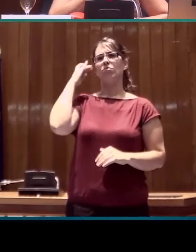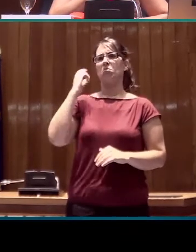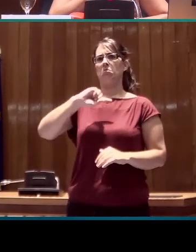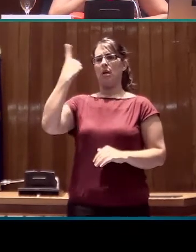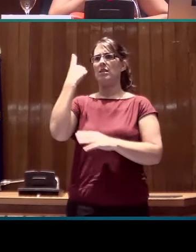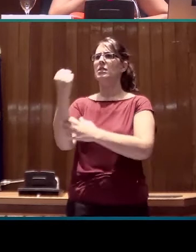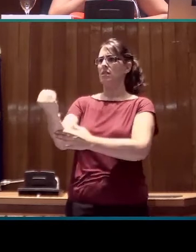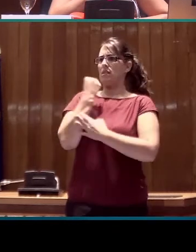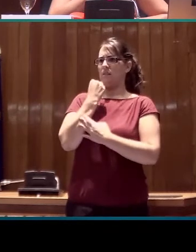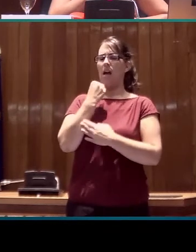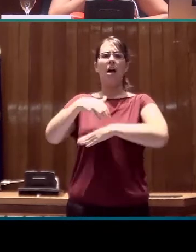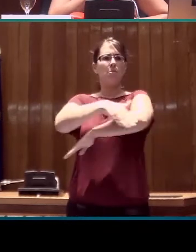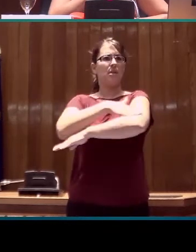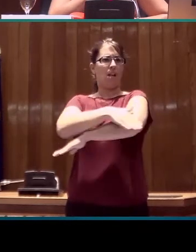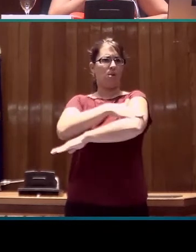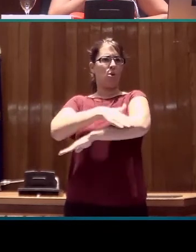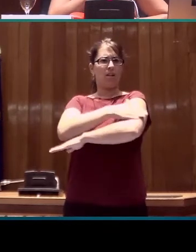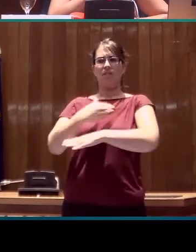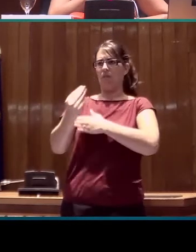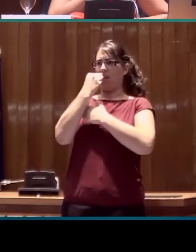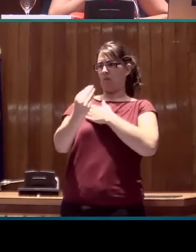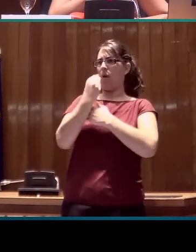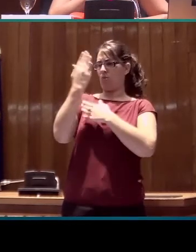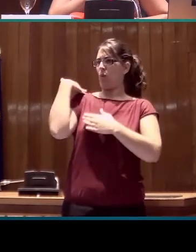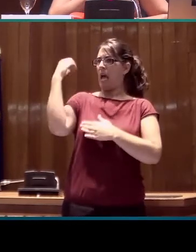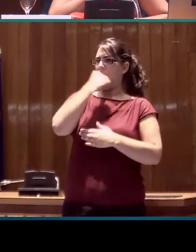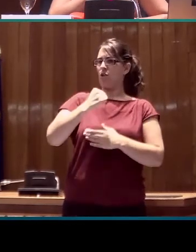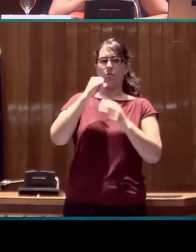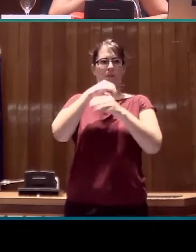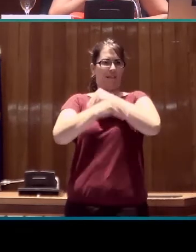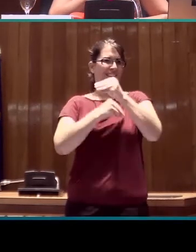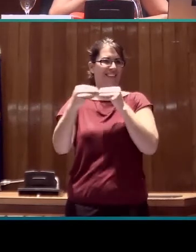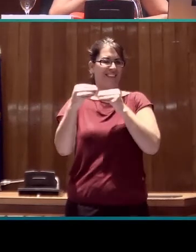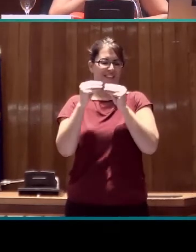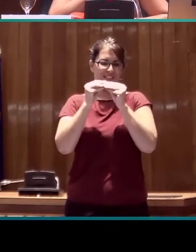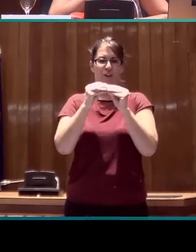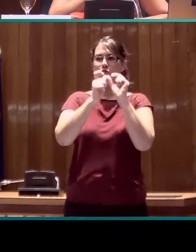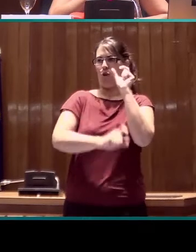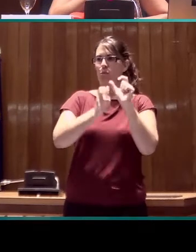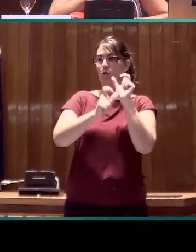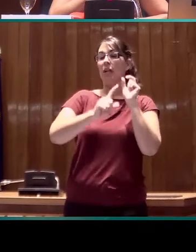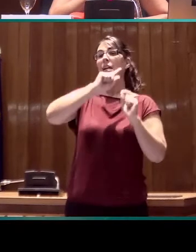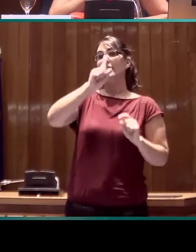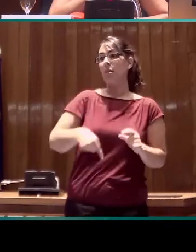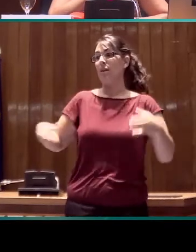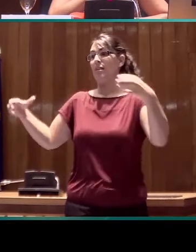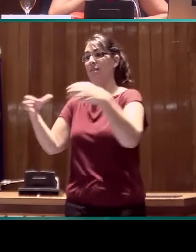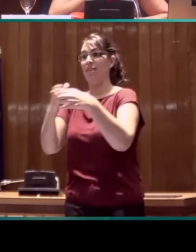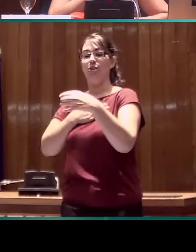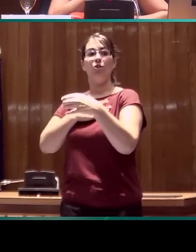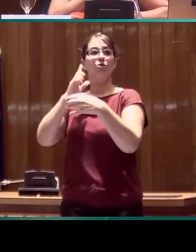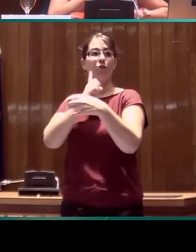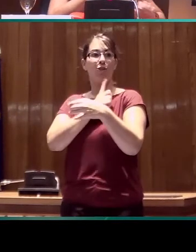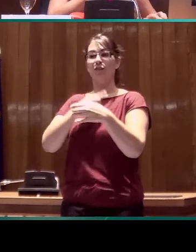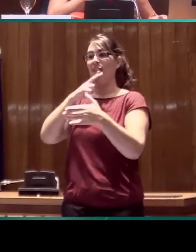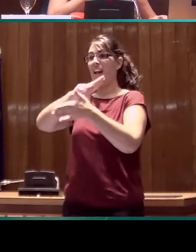administraciones que nos financiaron y también la colaboración del tejido social sordo de Galicia, al que le